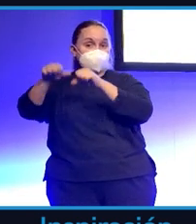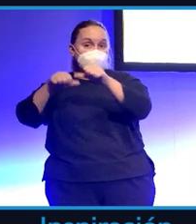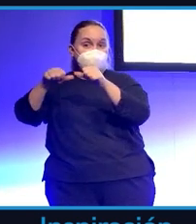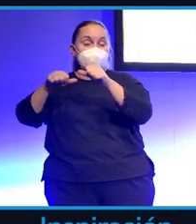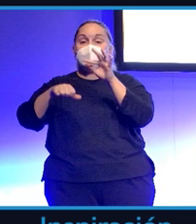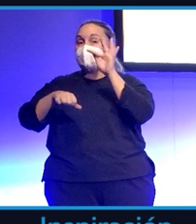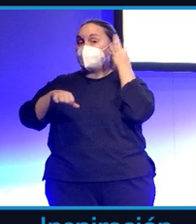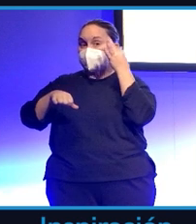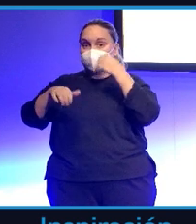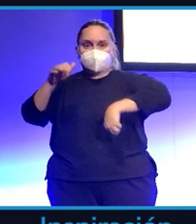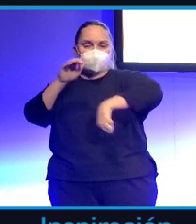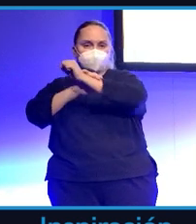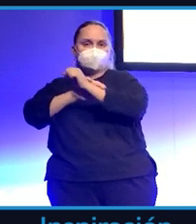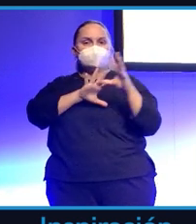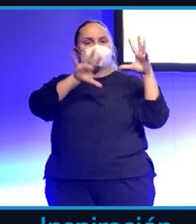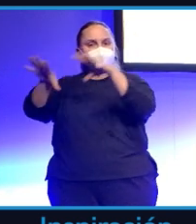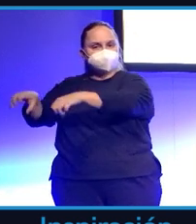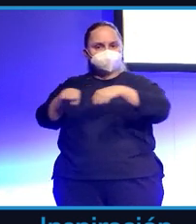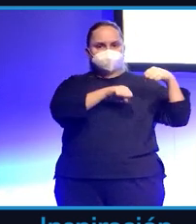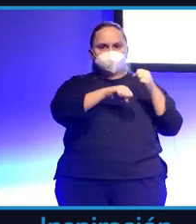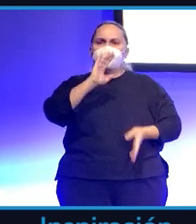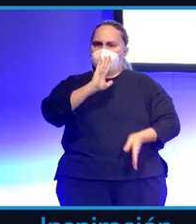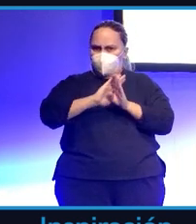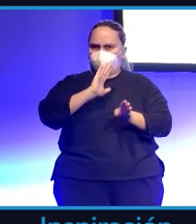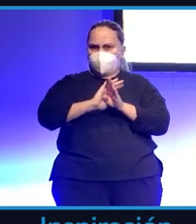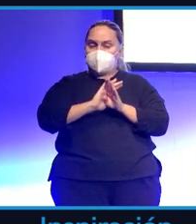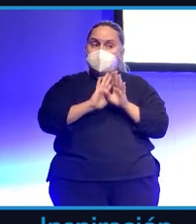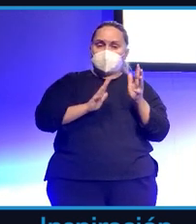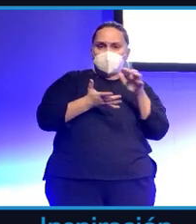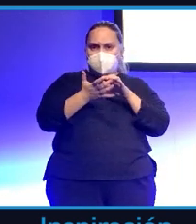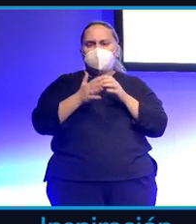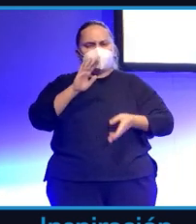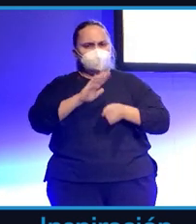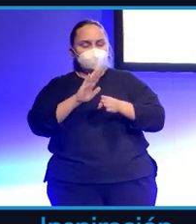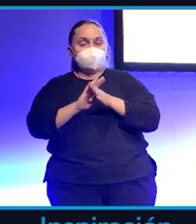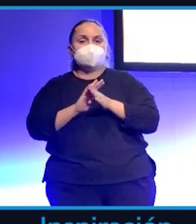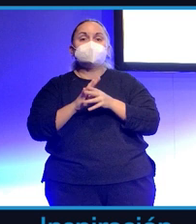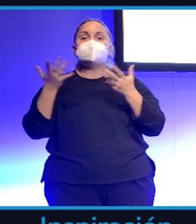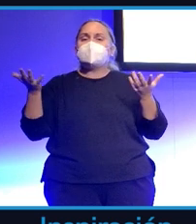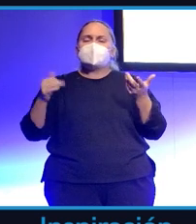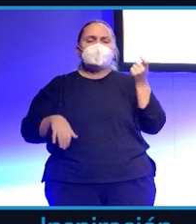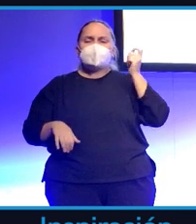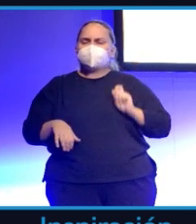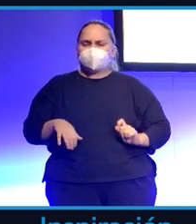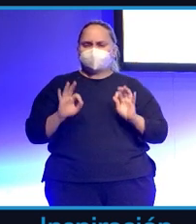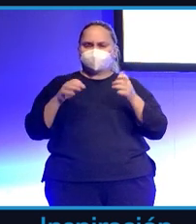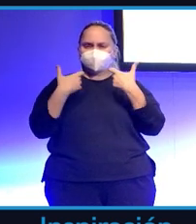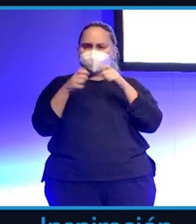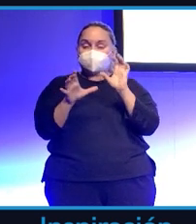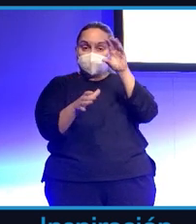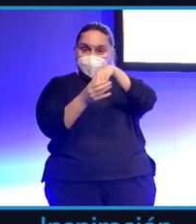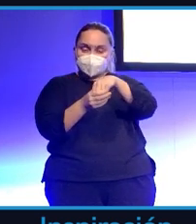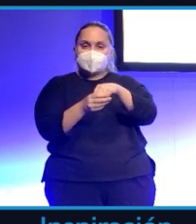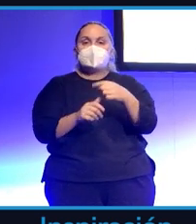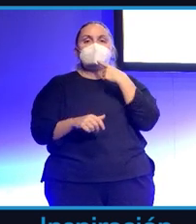fútbol y de momento los mantiene. vendido algún partido suelto, pero... Y dentro de la profesión se entiende que van a seguir